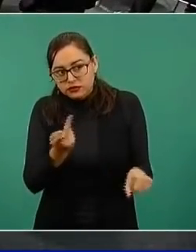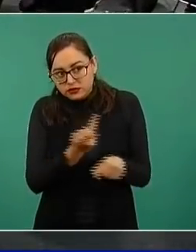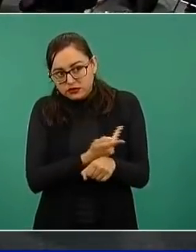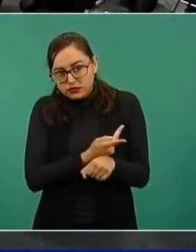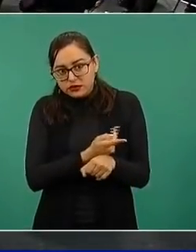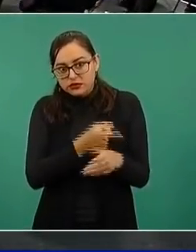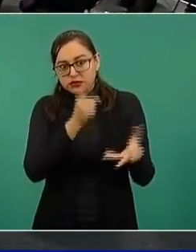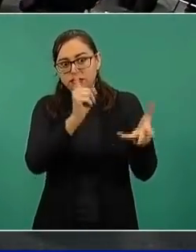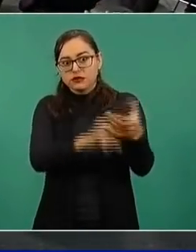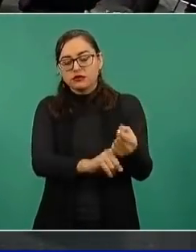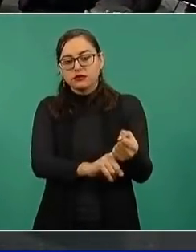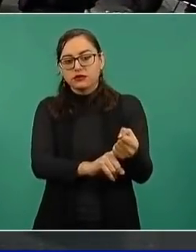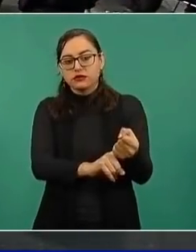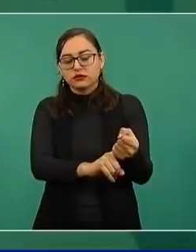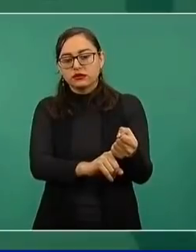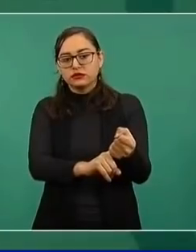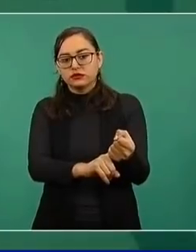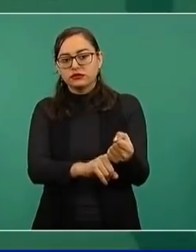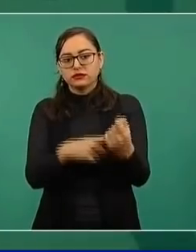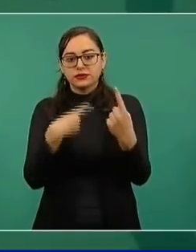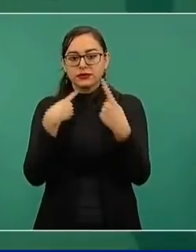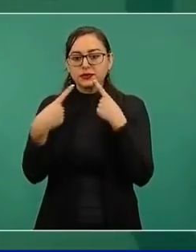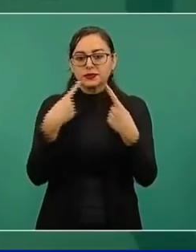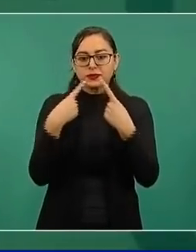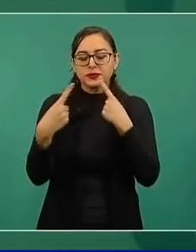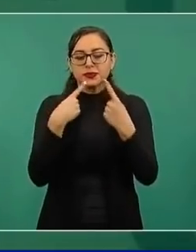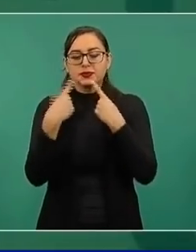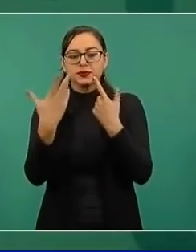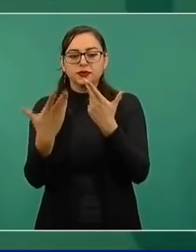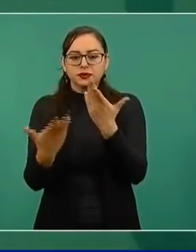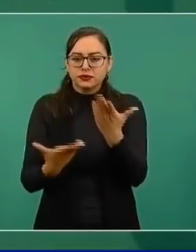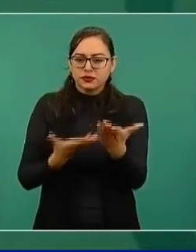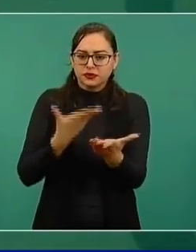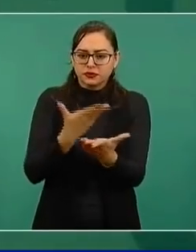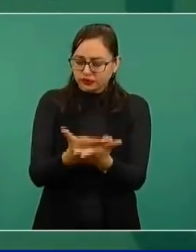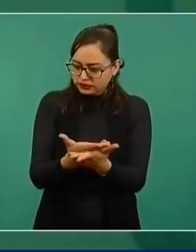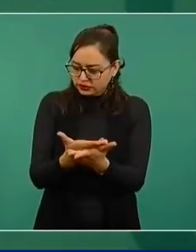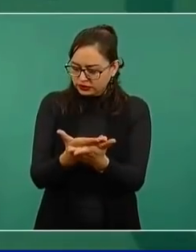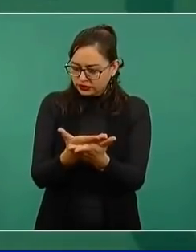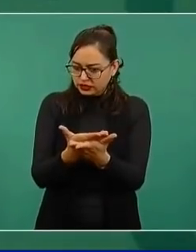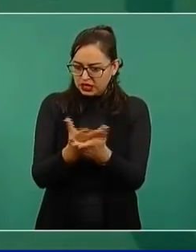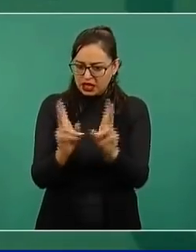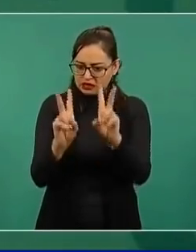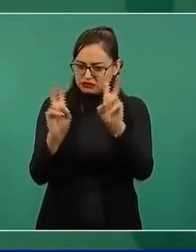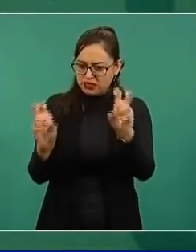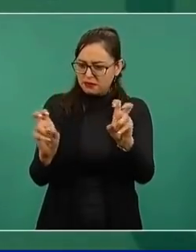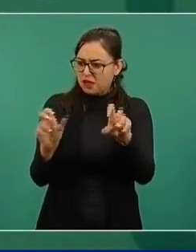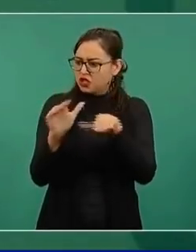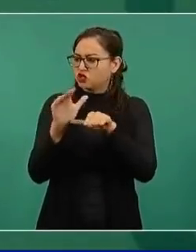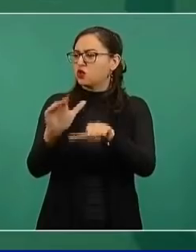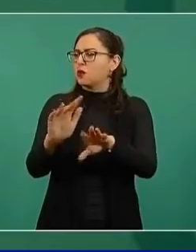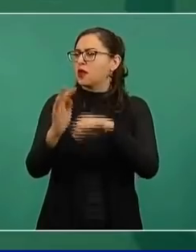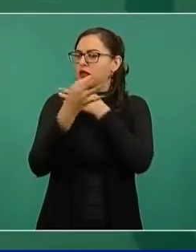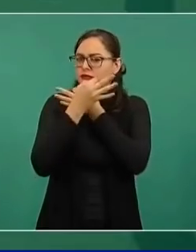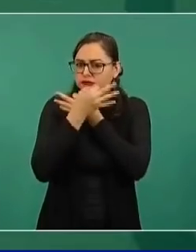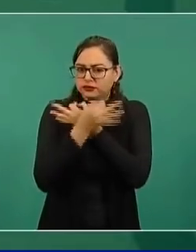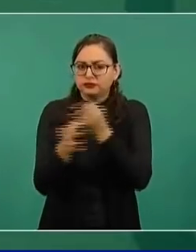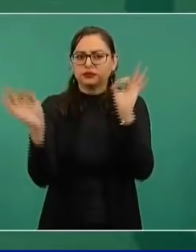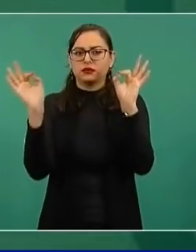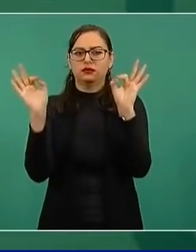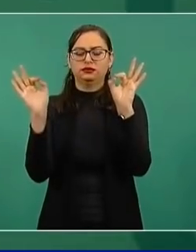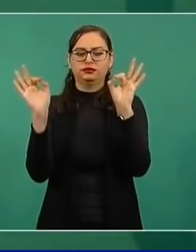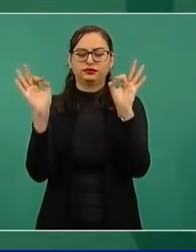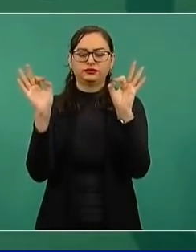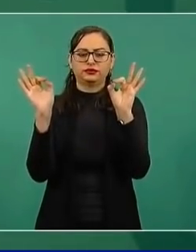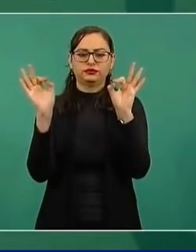de un pronunciamiento a favor